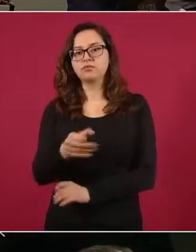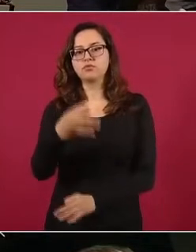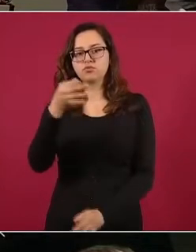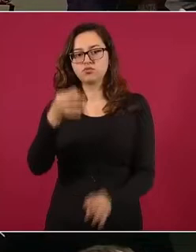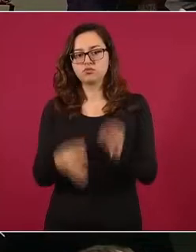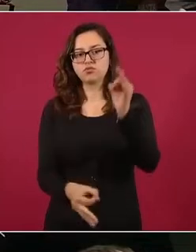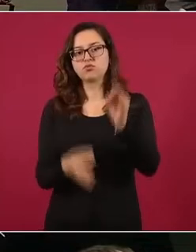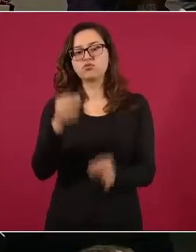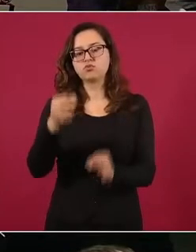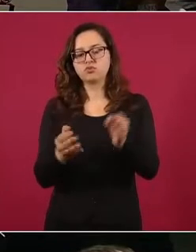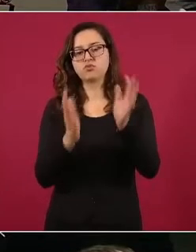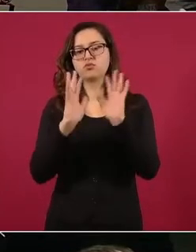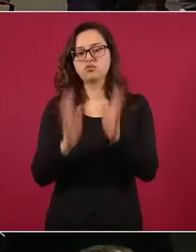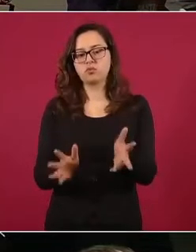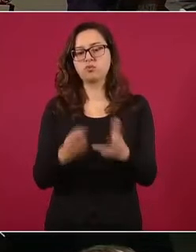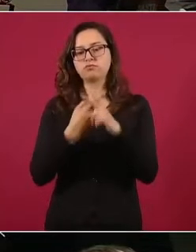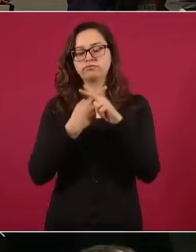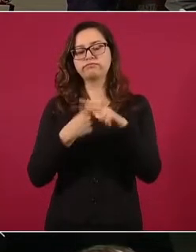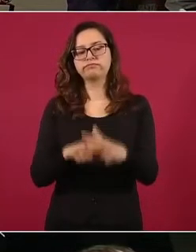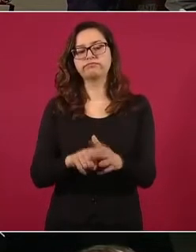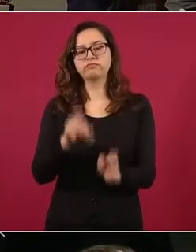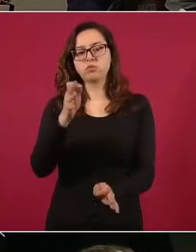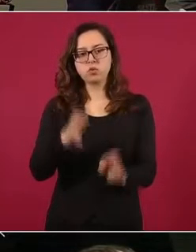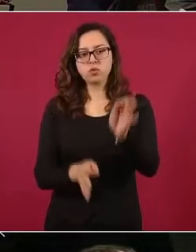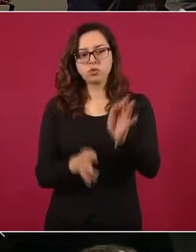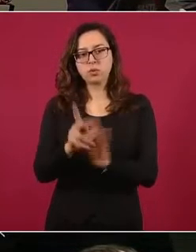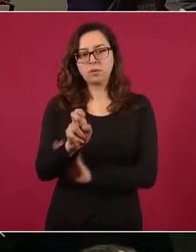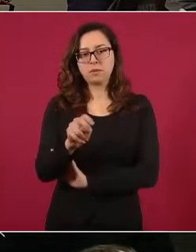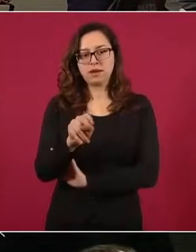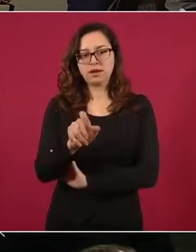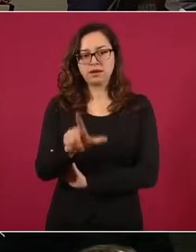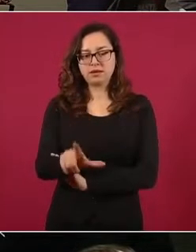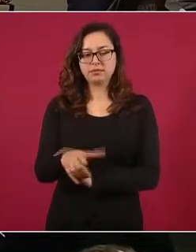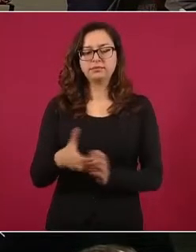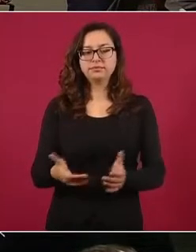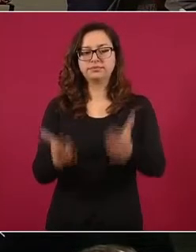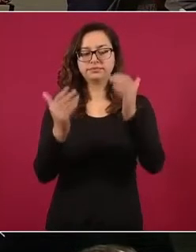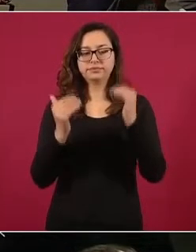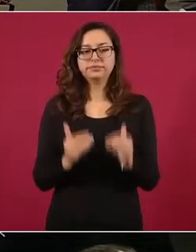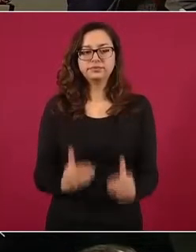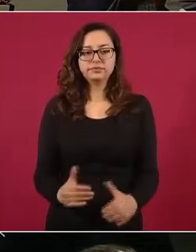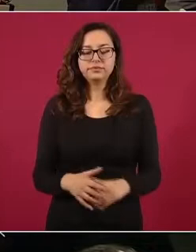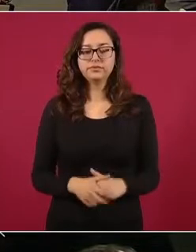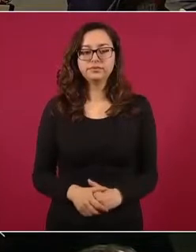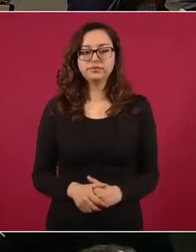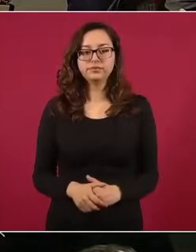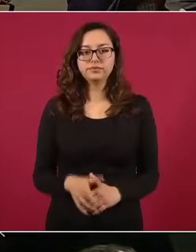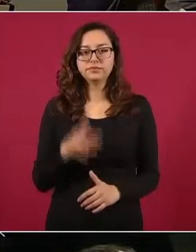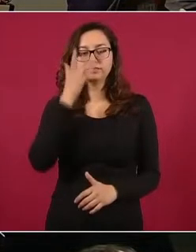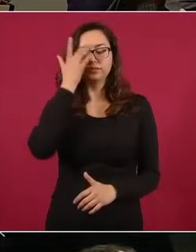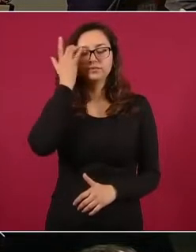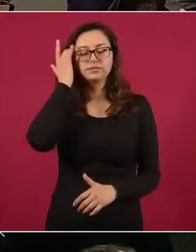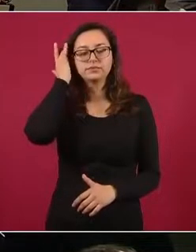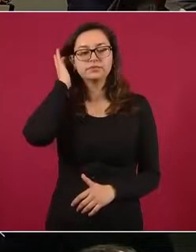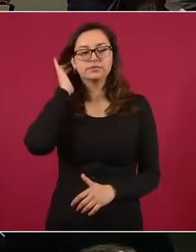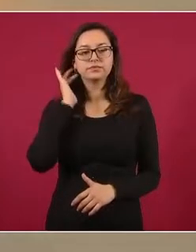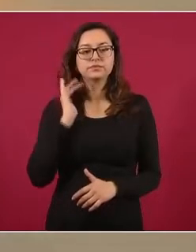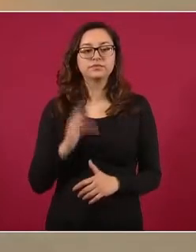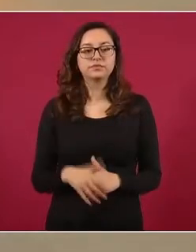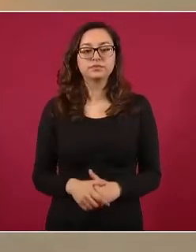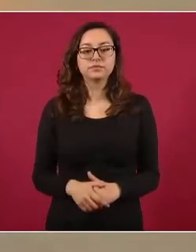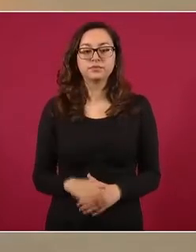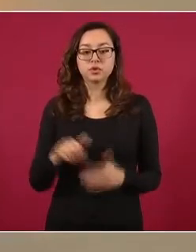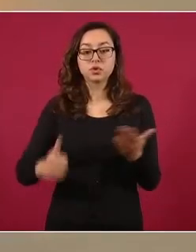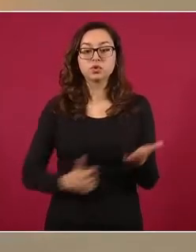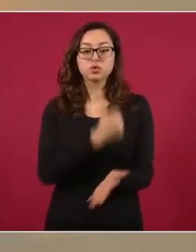y ya está vinculado al proceso penal. Siguiente. También informamos que la Fiscalía General de la